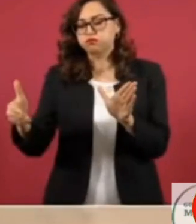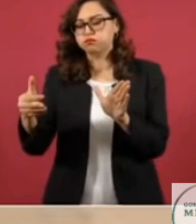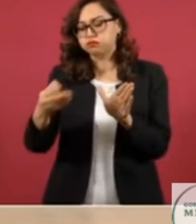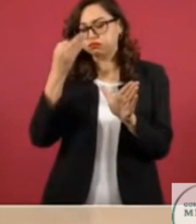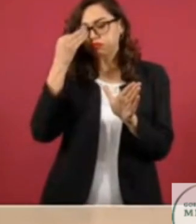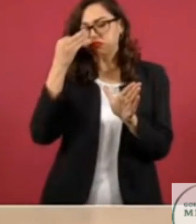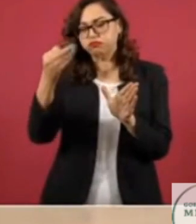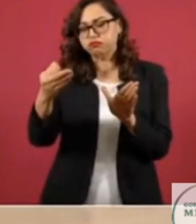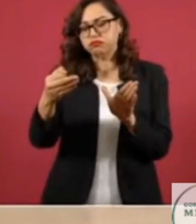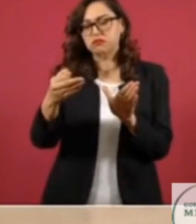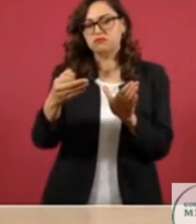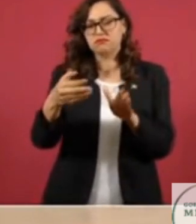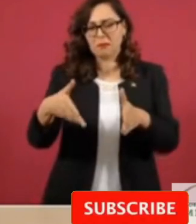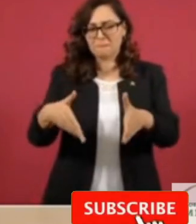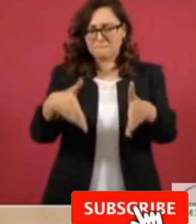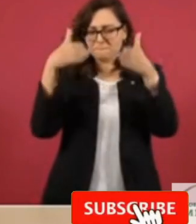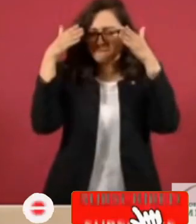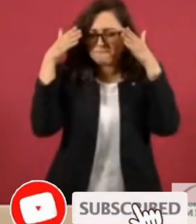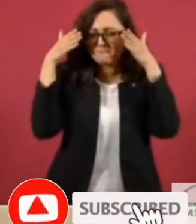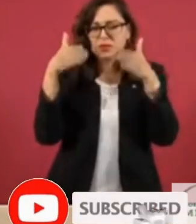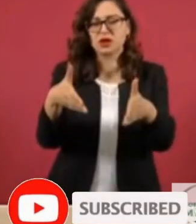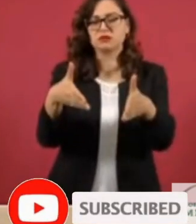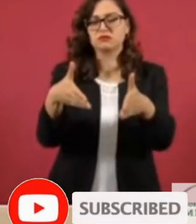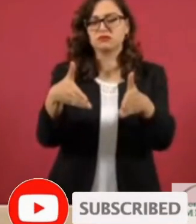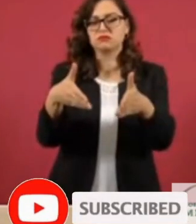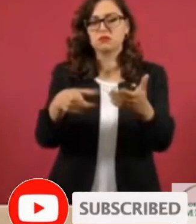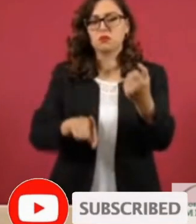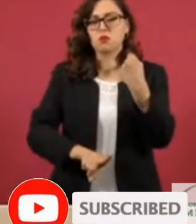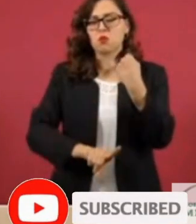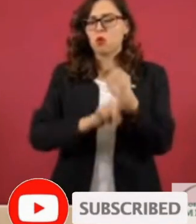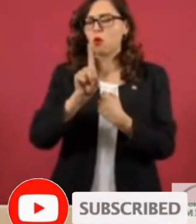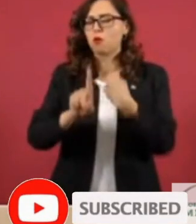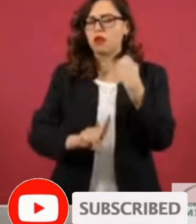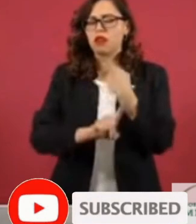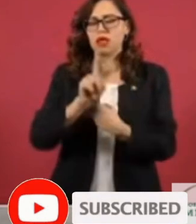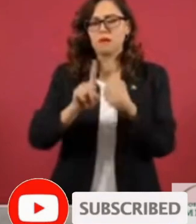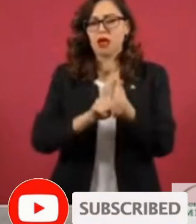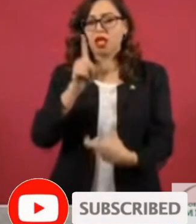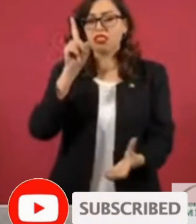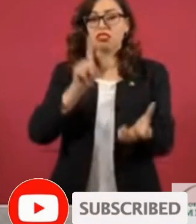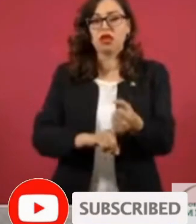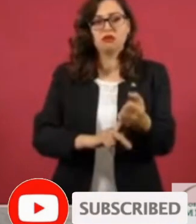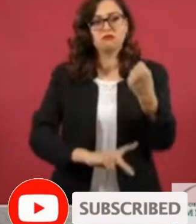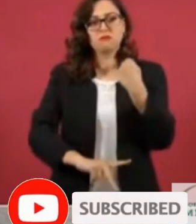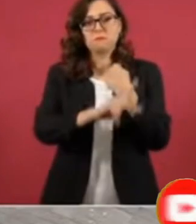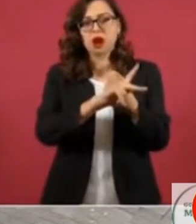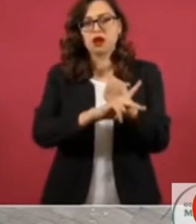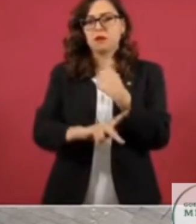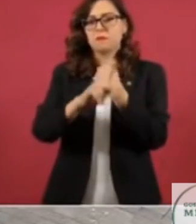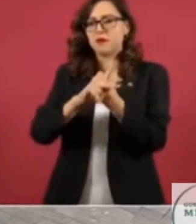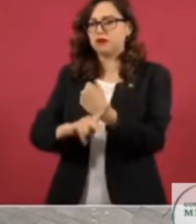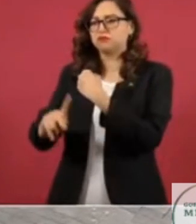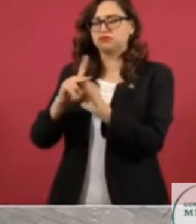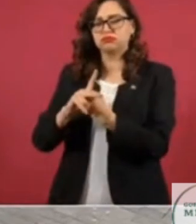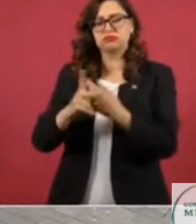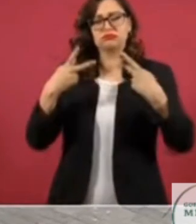grandes y graves problemas económicos y sociales que aquejan y